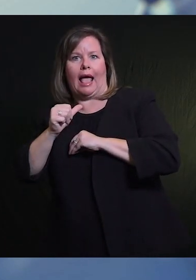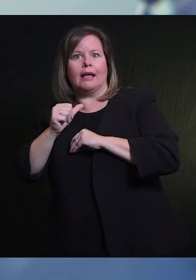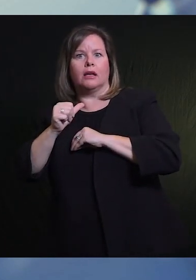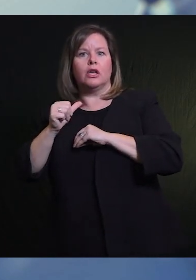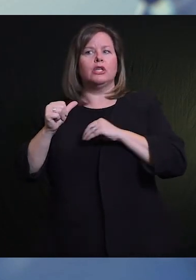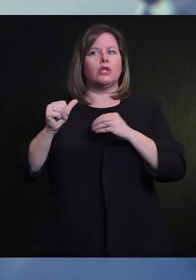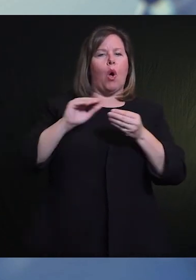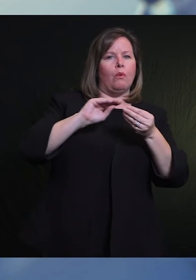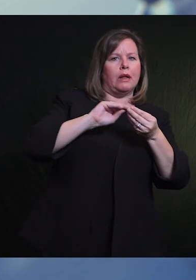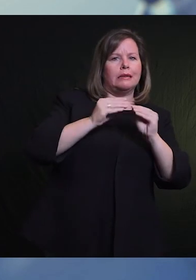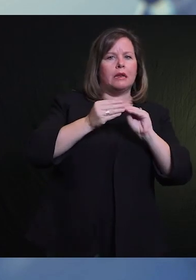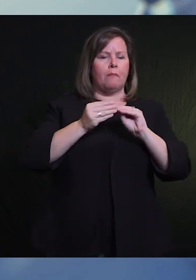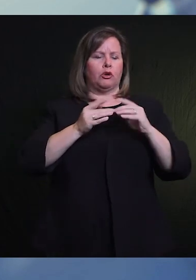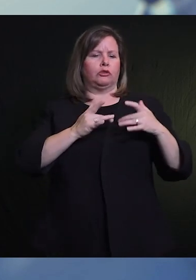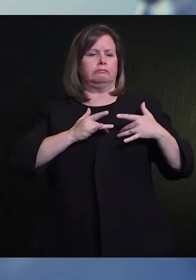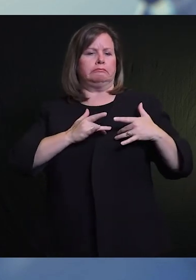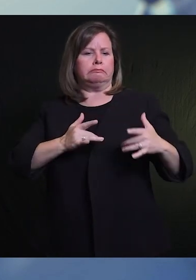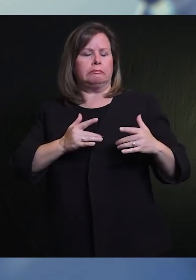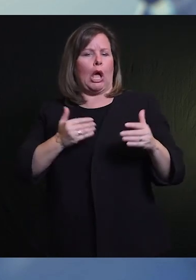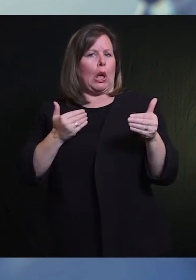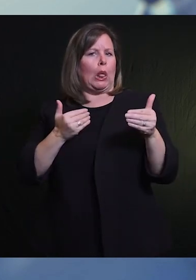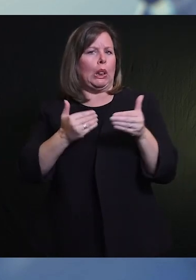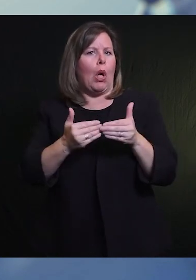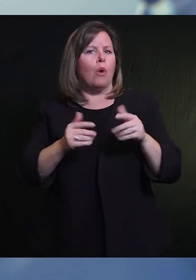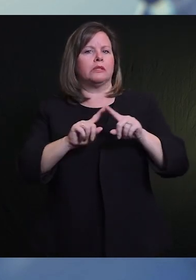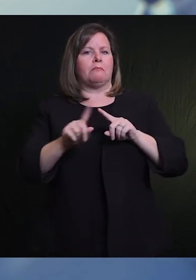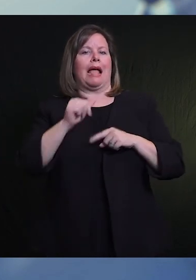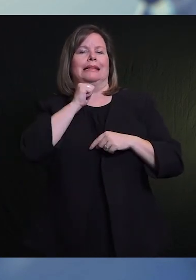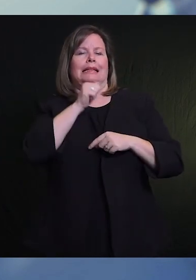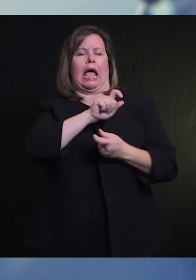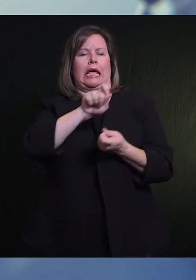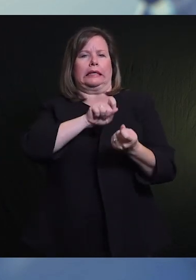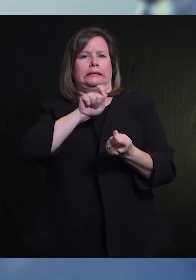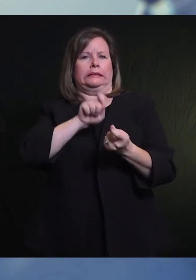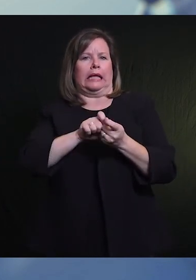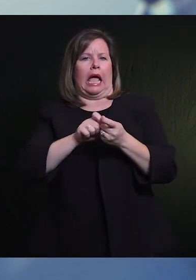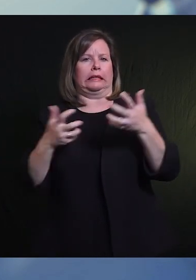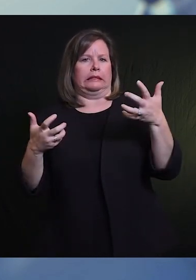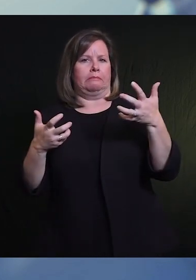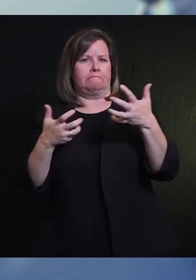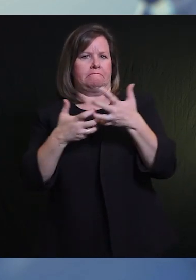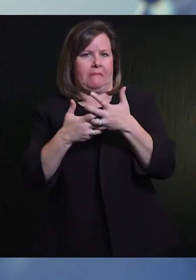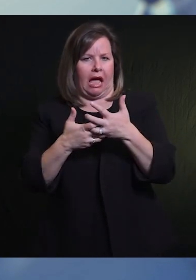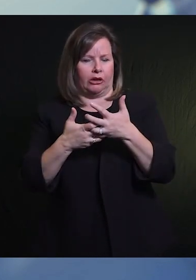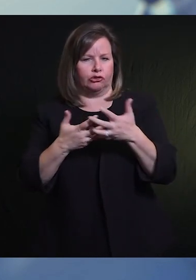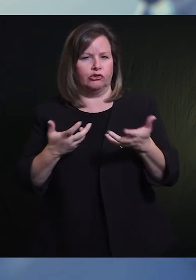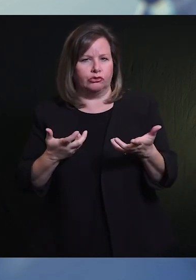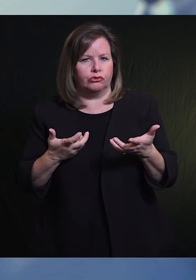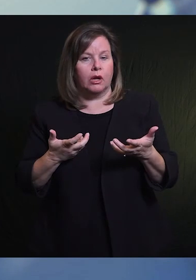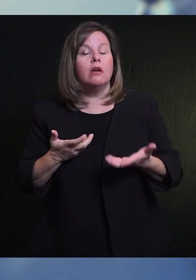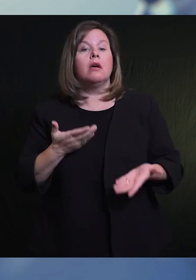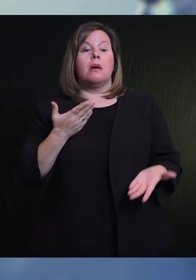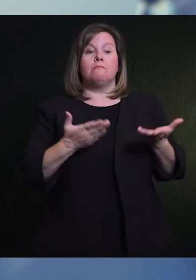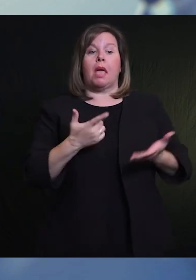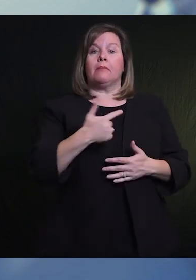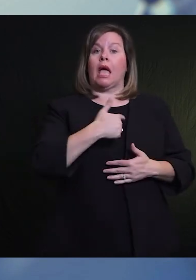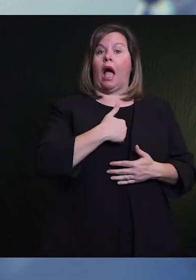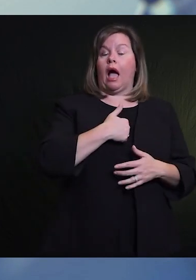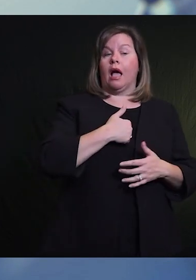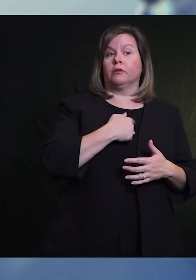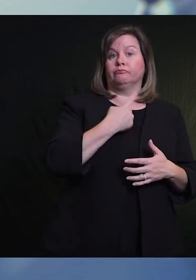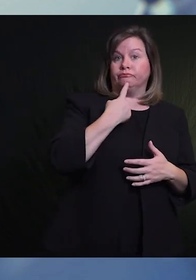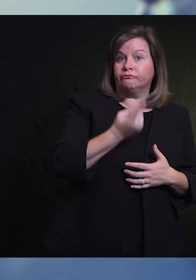números son, por lo general, tendencia bastante cercana uno del otro. Puede que vaya a informar